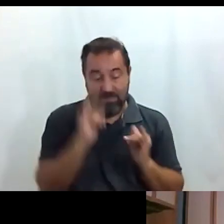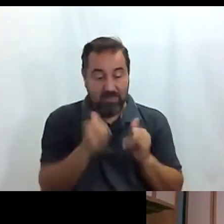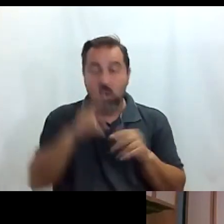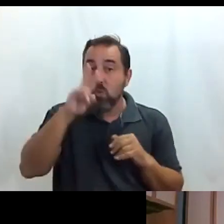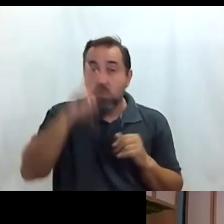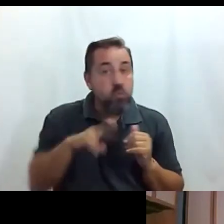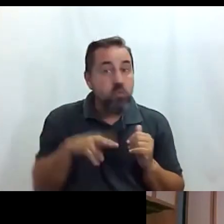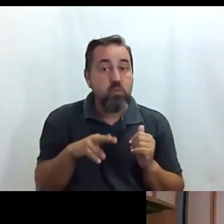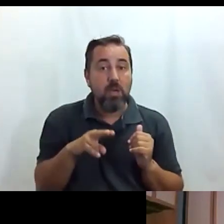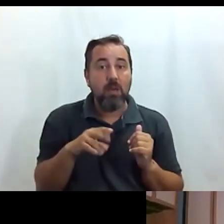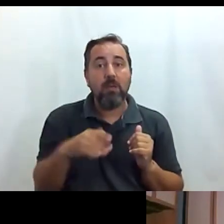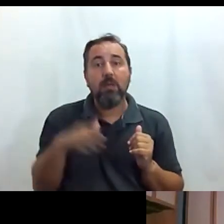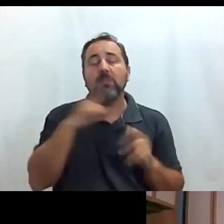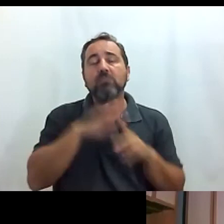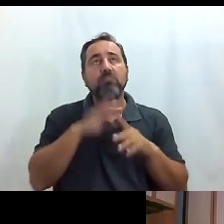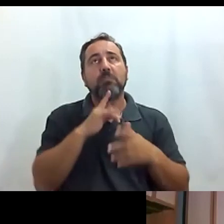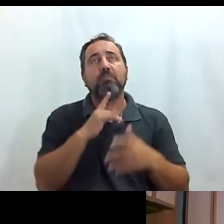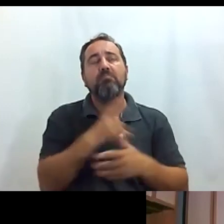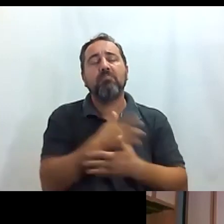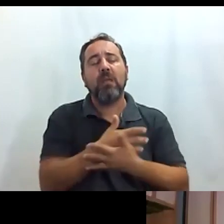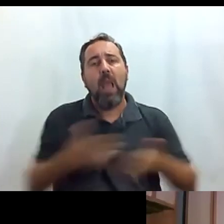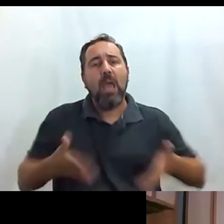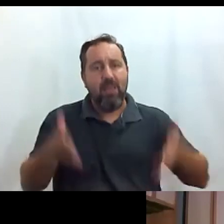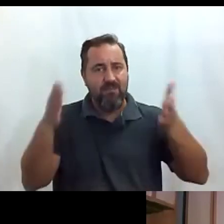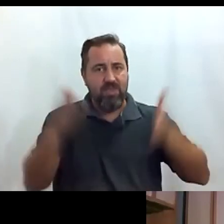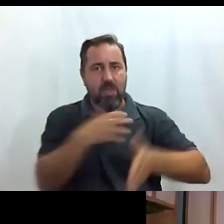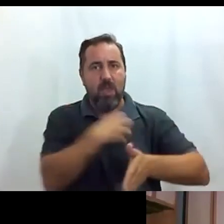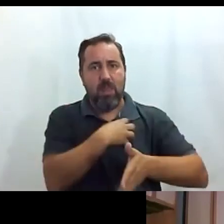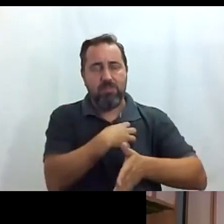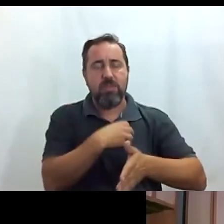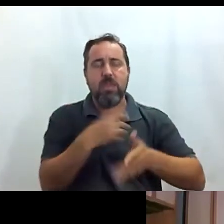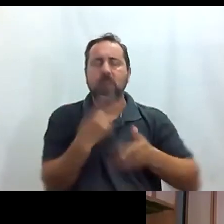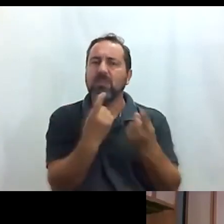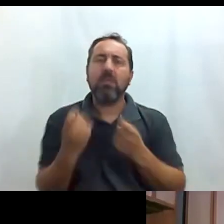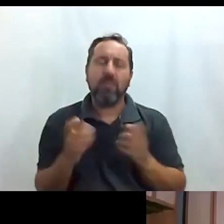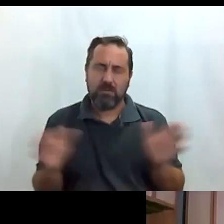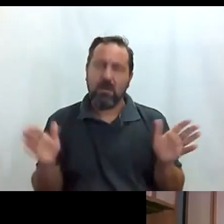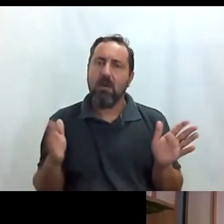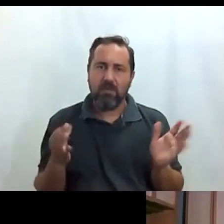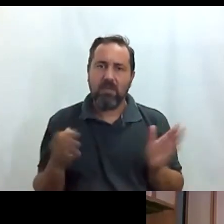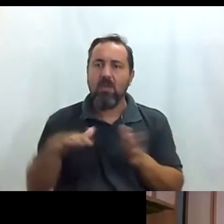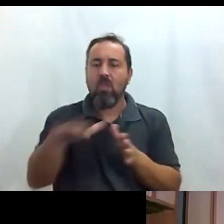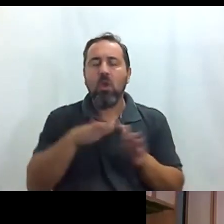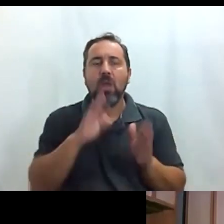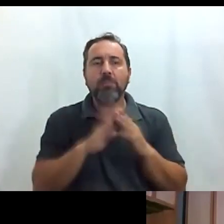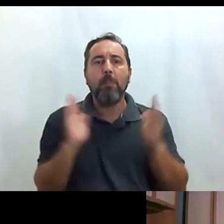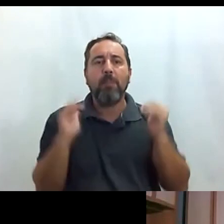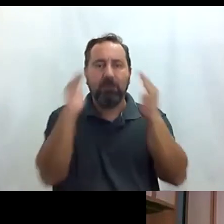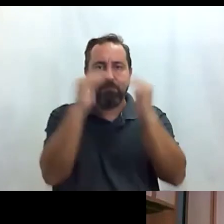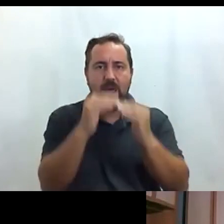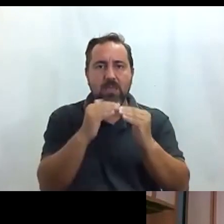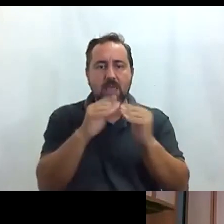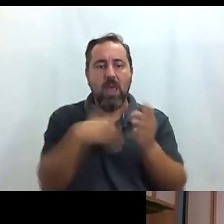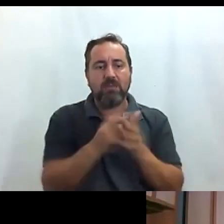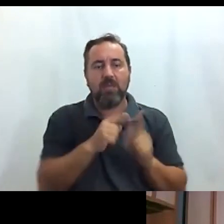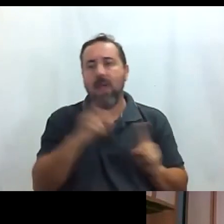un paseo por la Gran Vía es necesario tenemos la zona de Plaza de España Acallao que